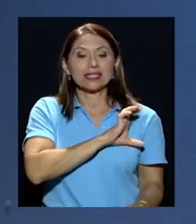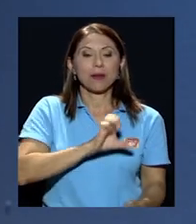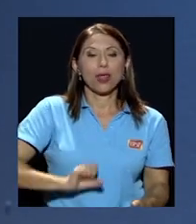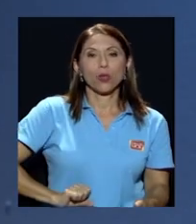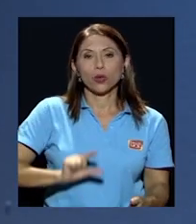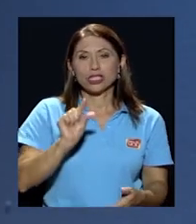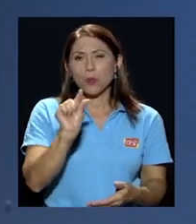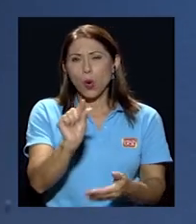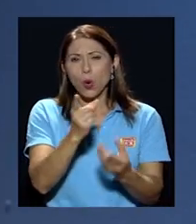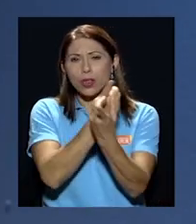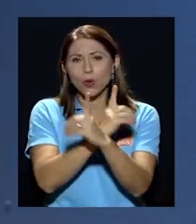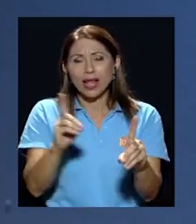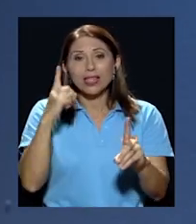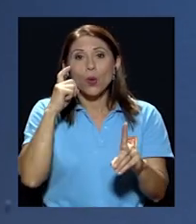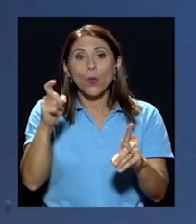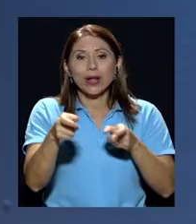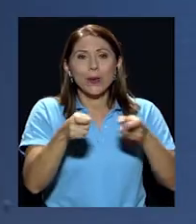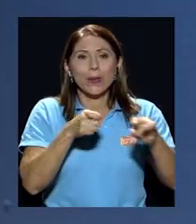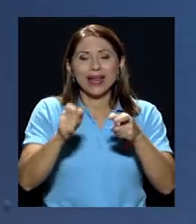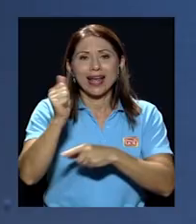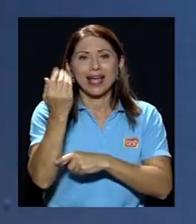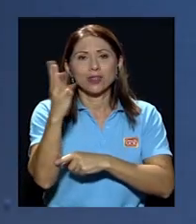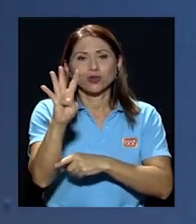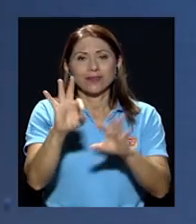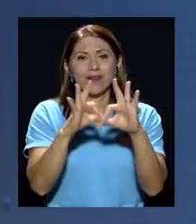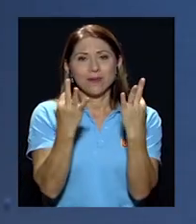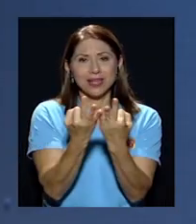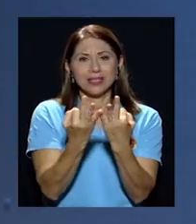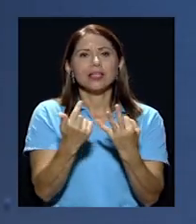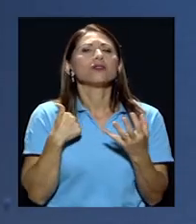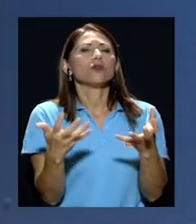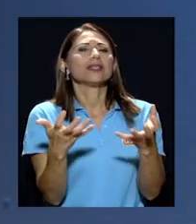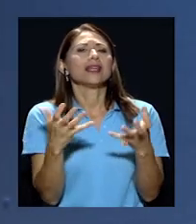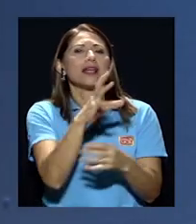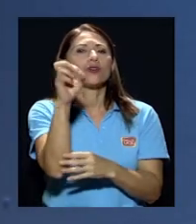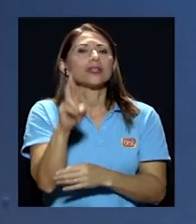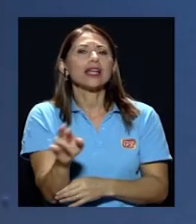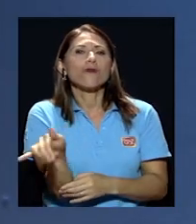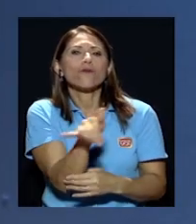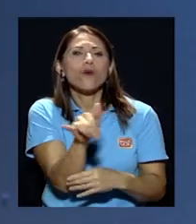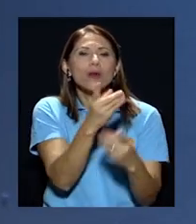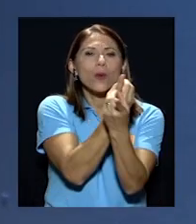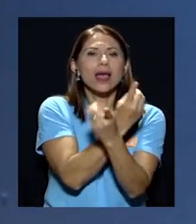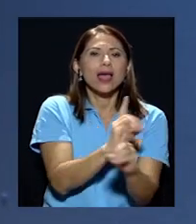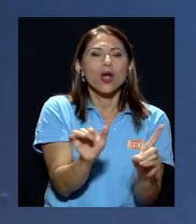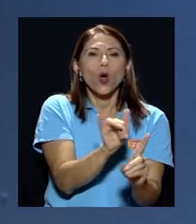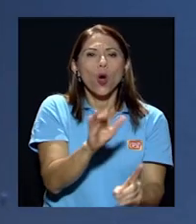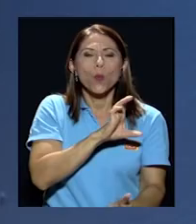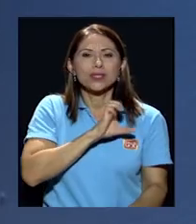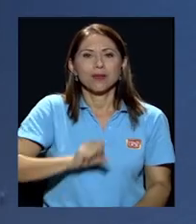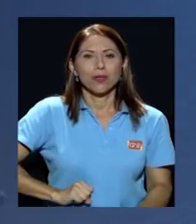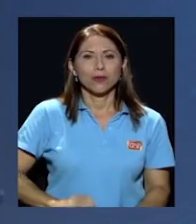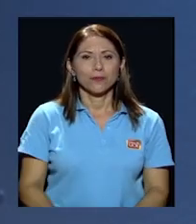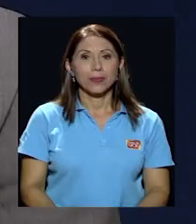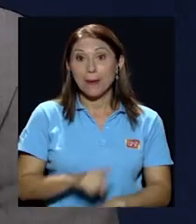porque lo manejan 14 familias yo quisiera que Costa Rica fuera tan democrático como Salvador pero